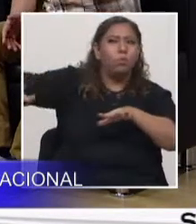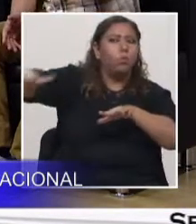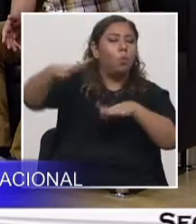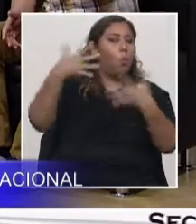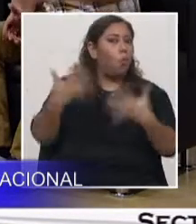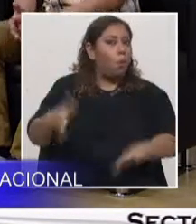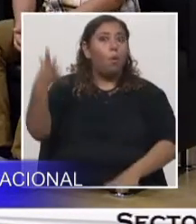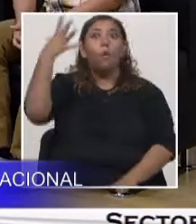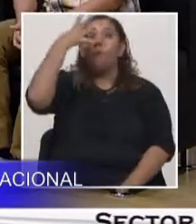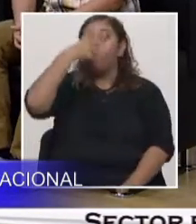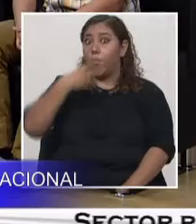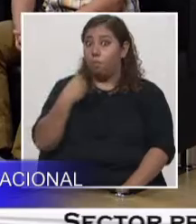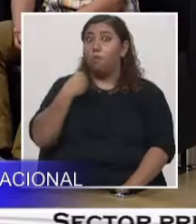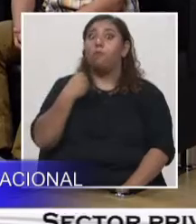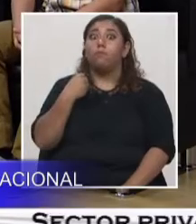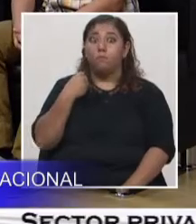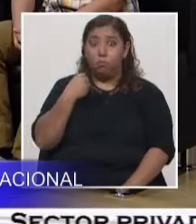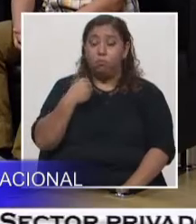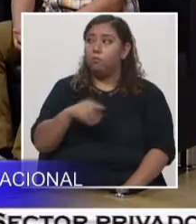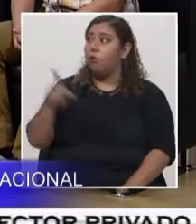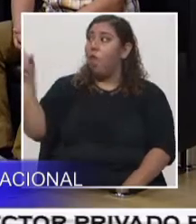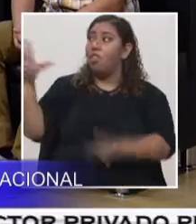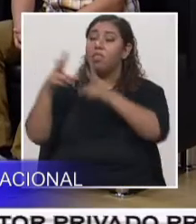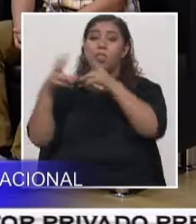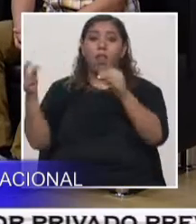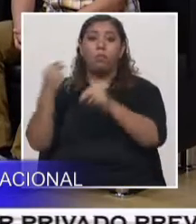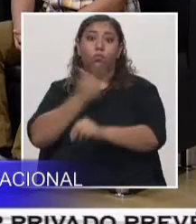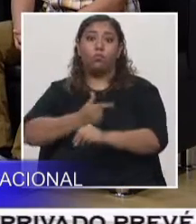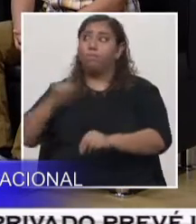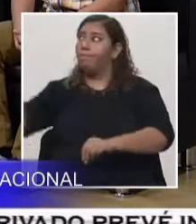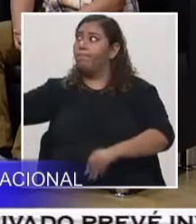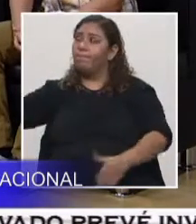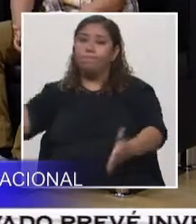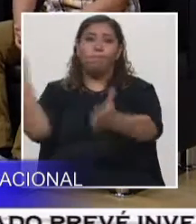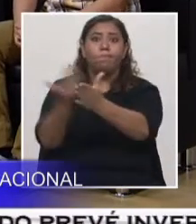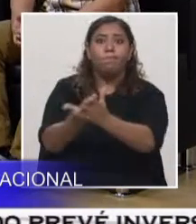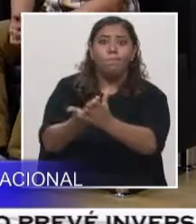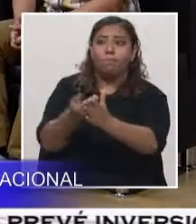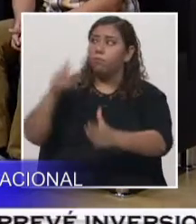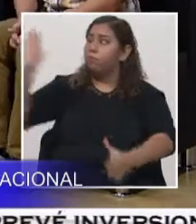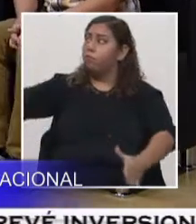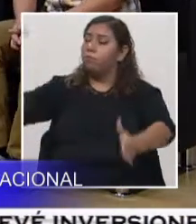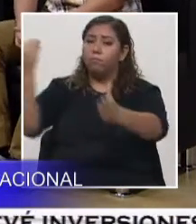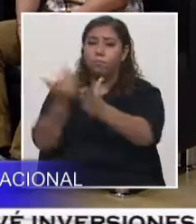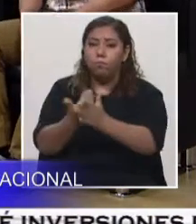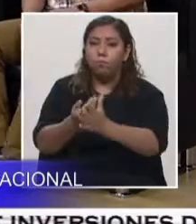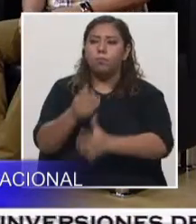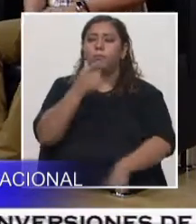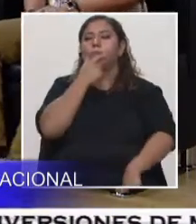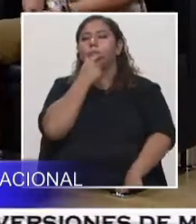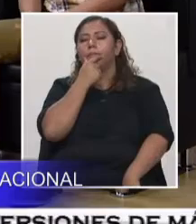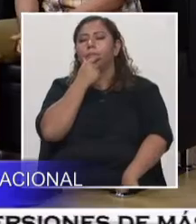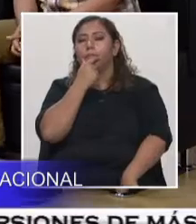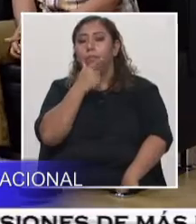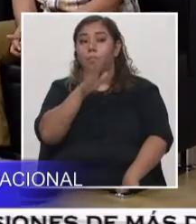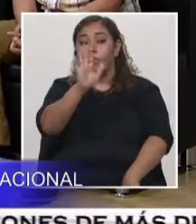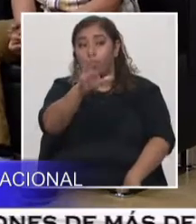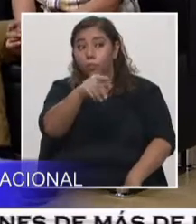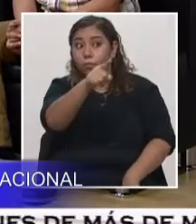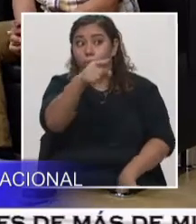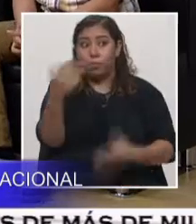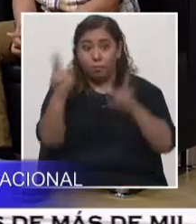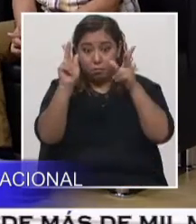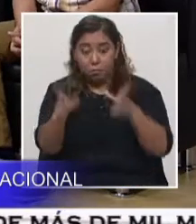Y cruza hasta Nicaragua, incluso. Muy bonito. Claro, y ahí es donde entra la parte de la academia, cuando se preparan estos jóvenes para poder ser guías, para